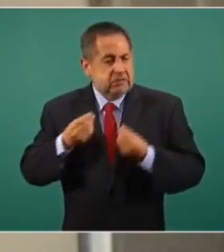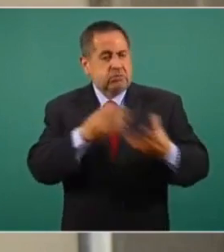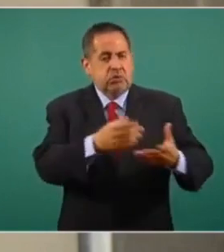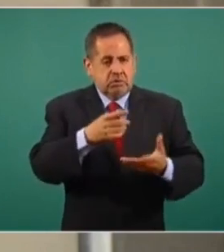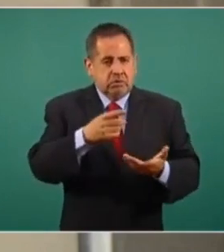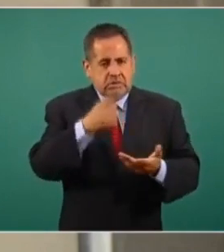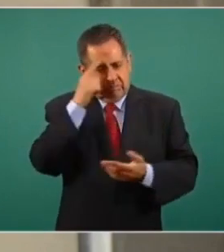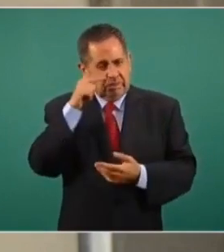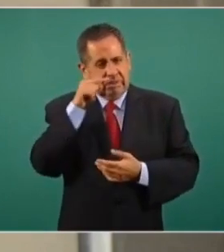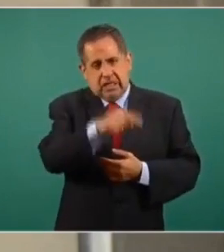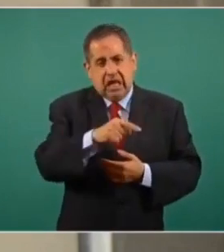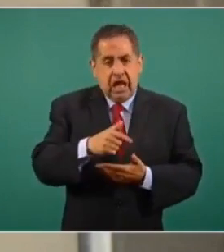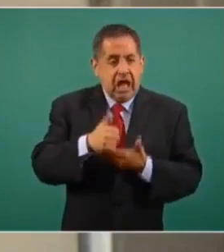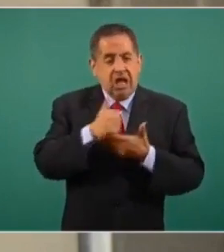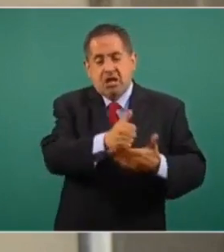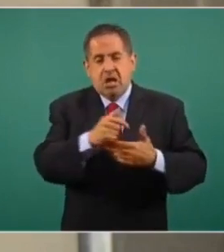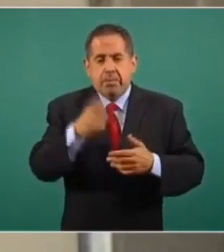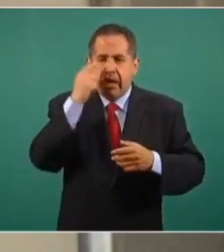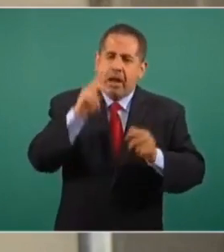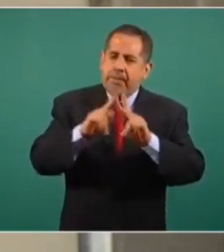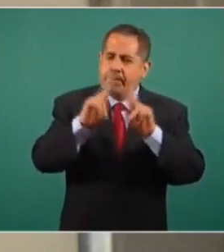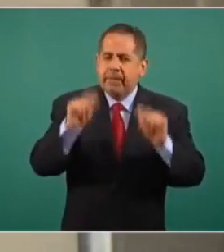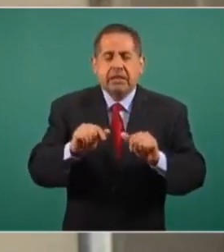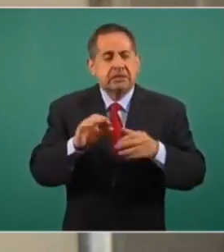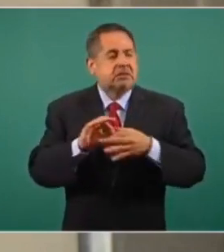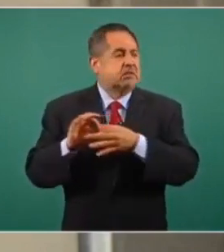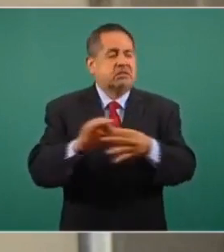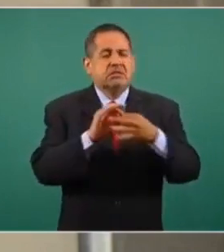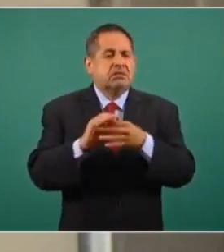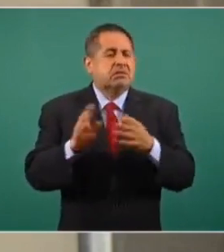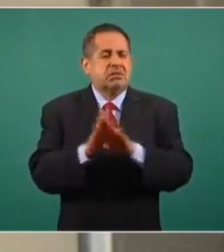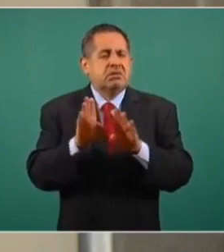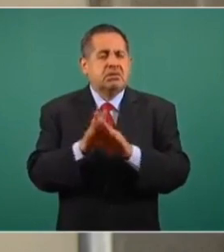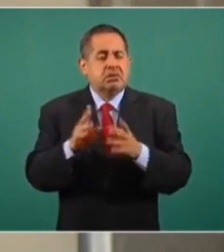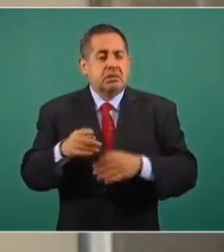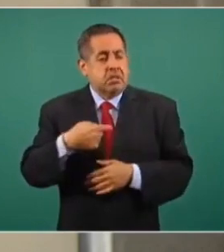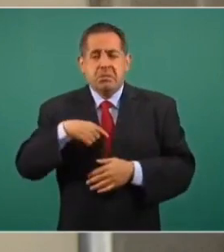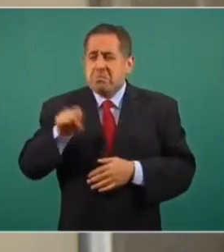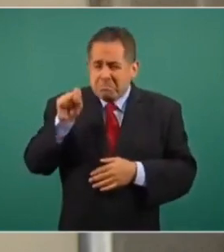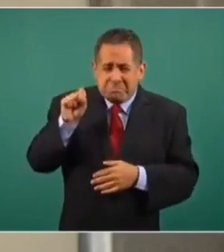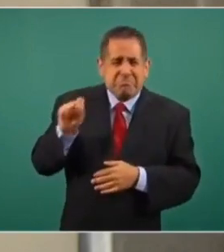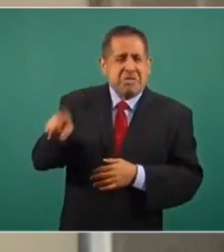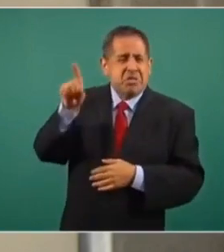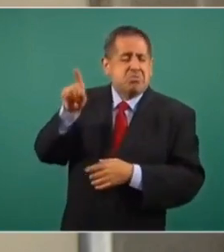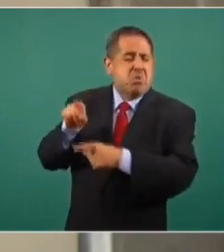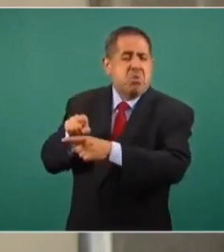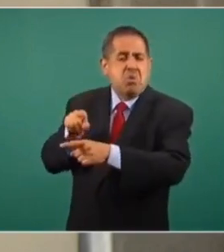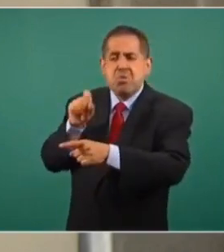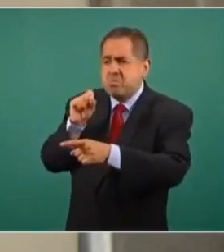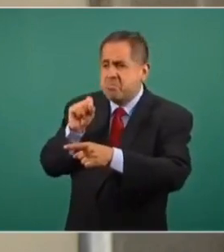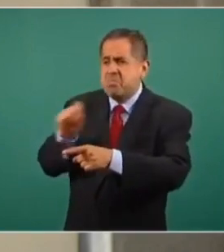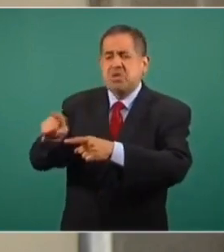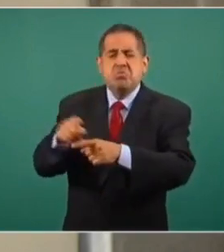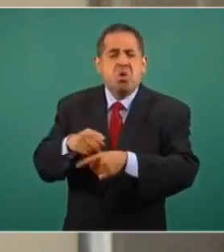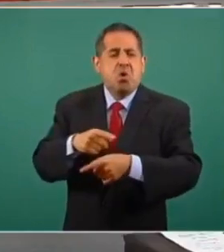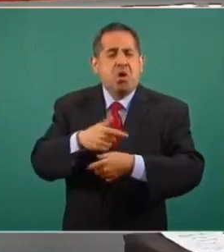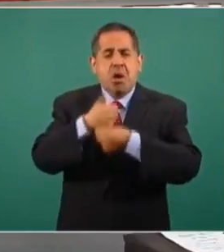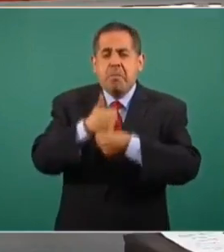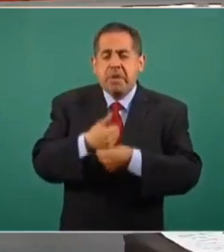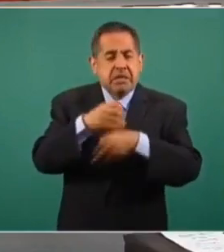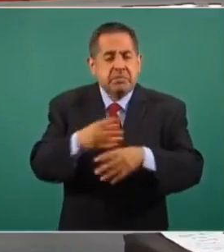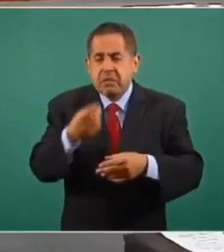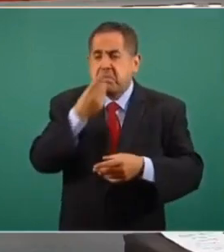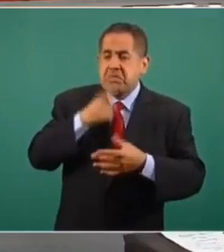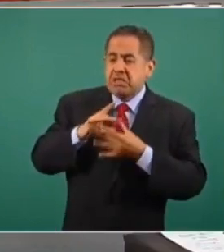además de humanitaria, esta ayuda de pacificación, cuando las mismas víctimas nos